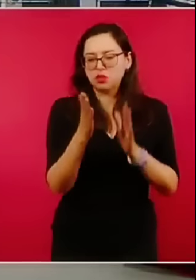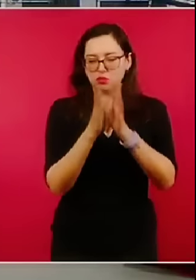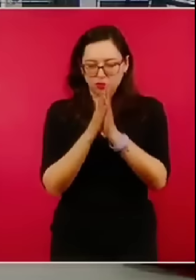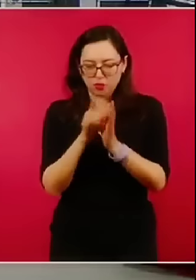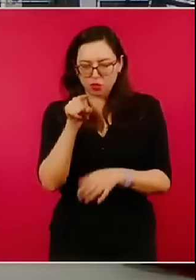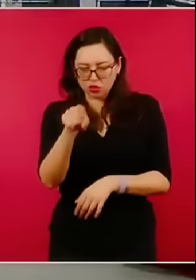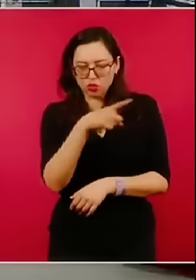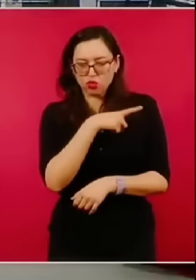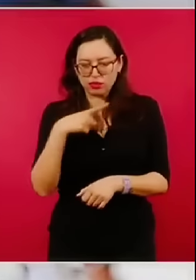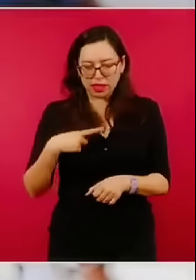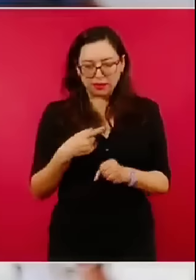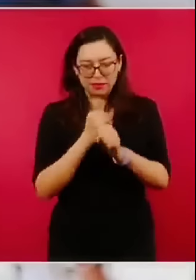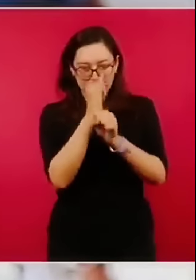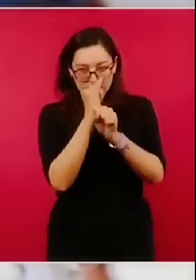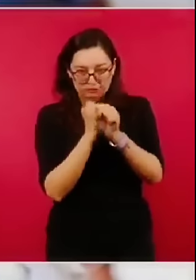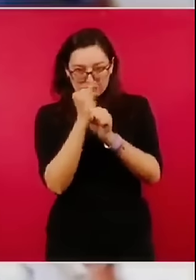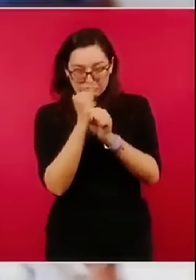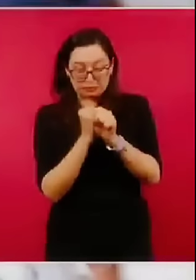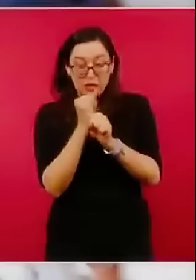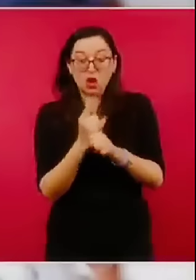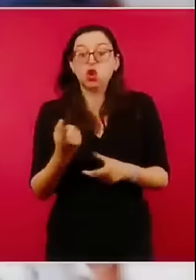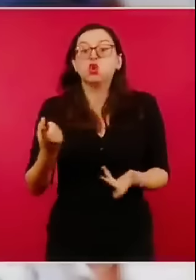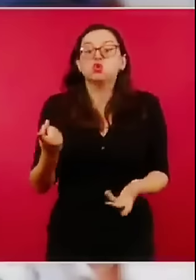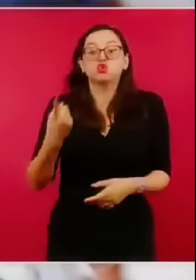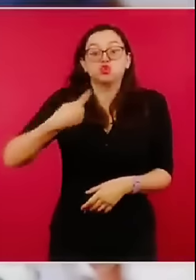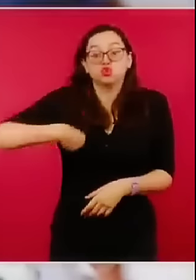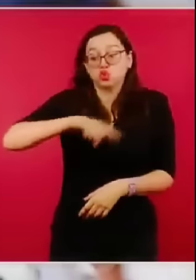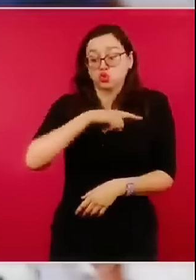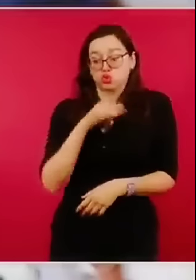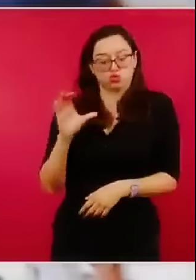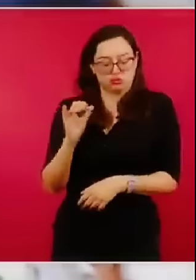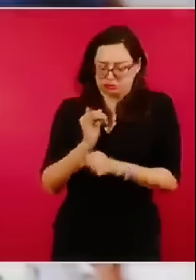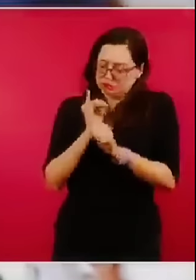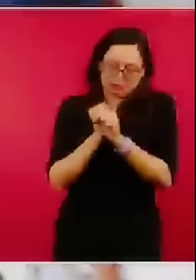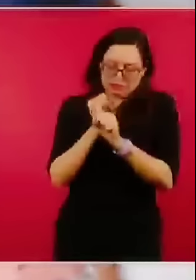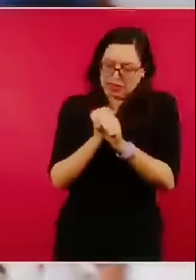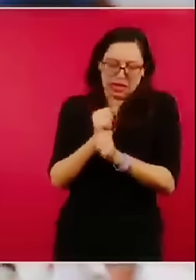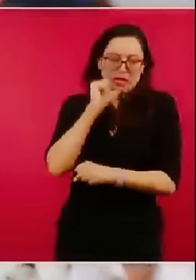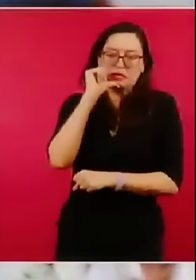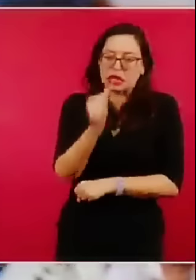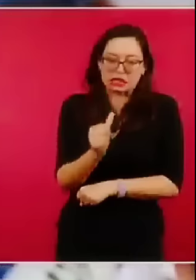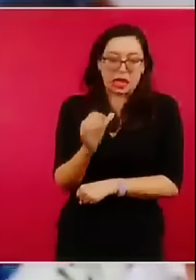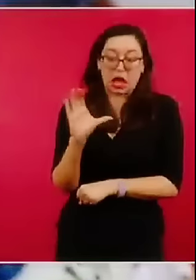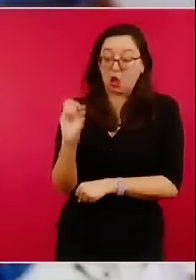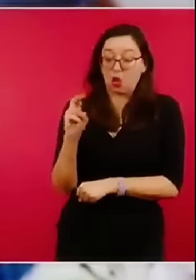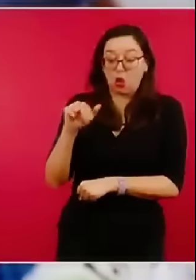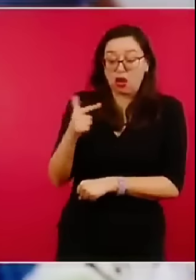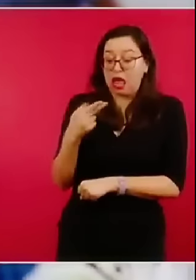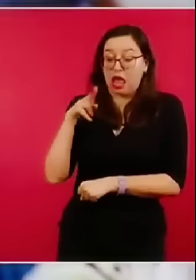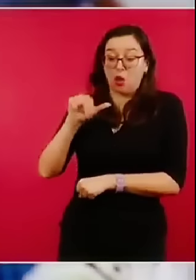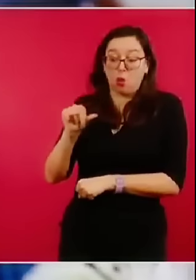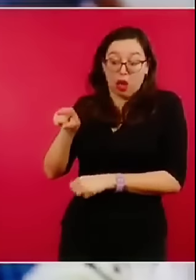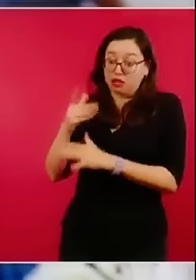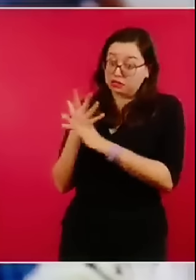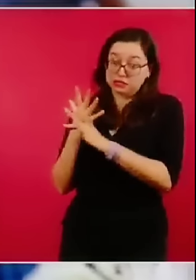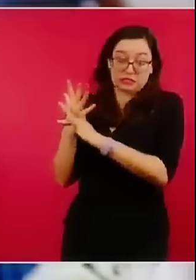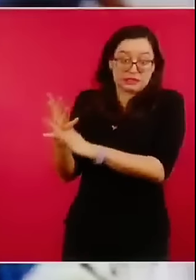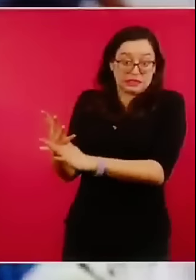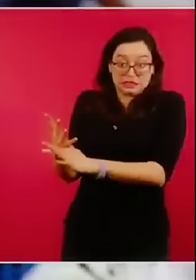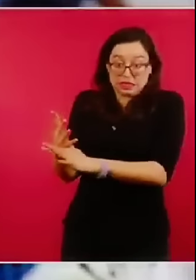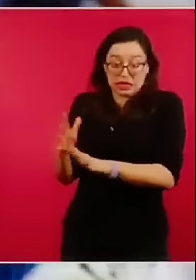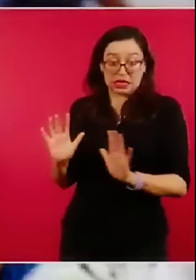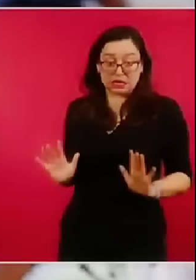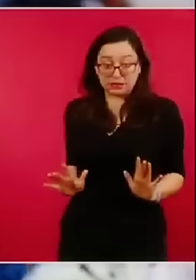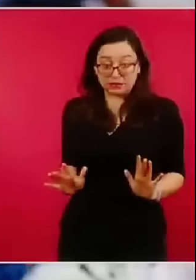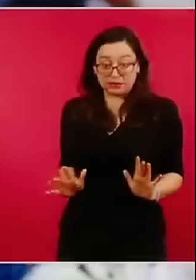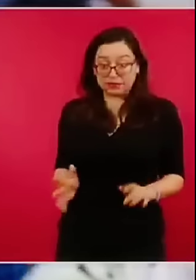No hemos hecho una revisión cuidadosa, hemos hablado con los expertos de agua y las estadísticas de su propio gobierno de Conagua dicen